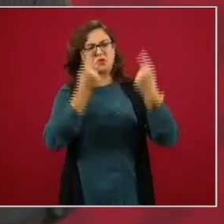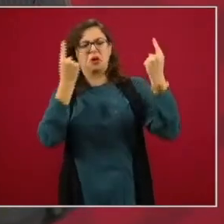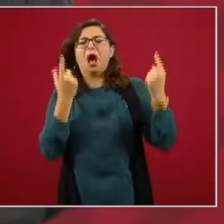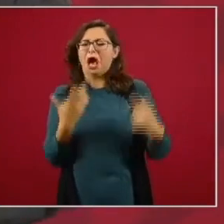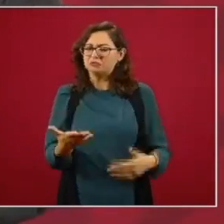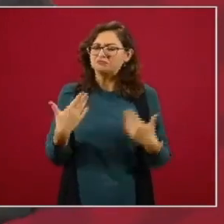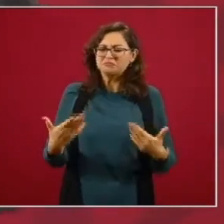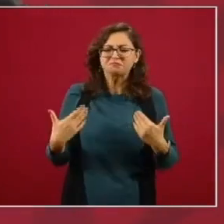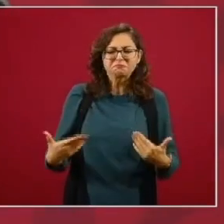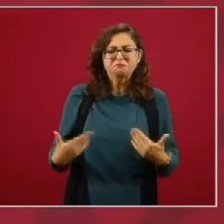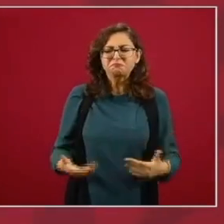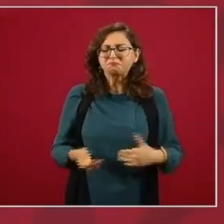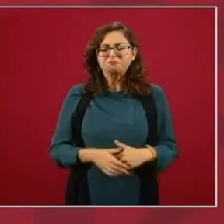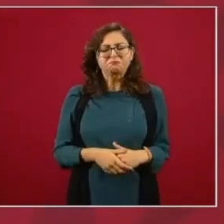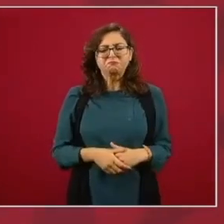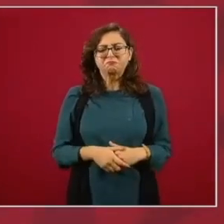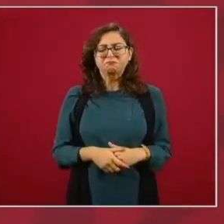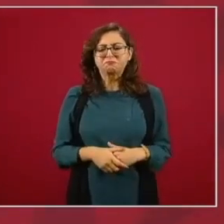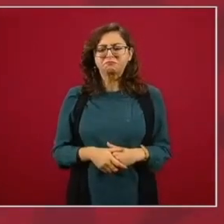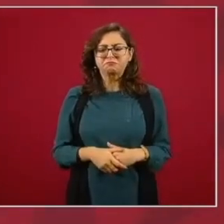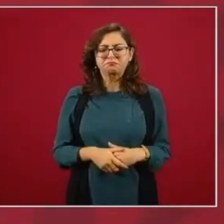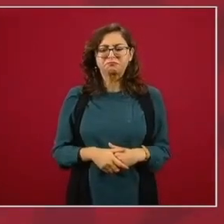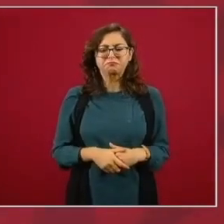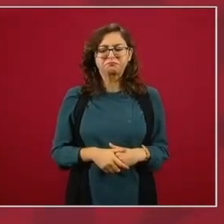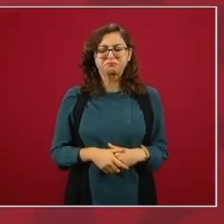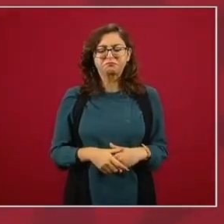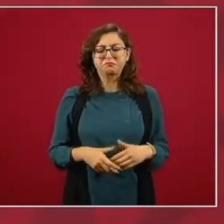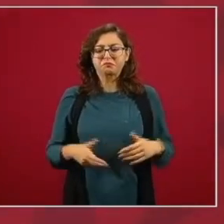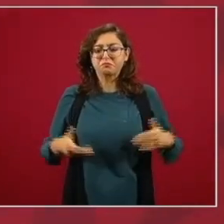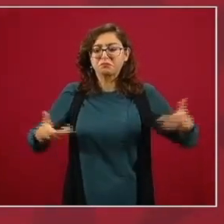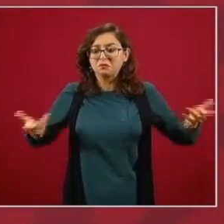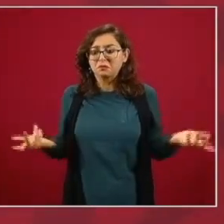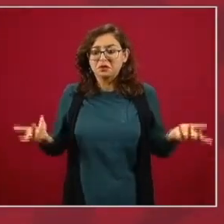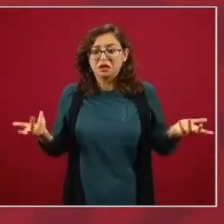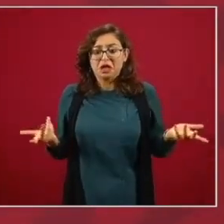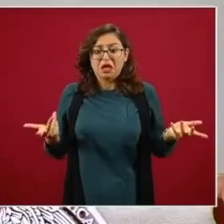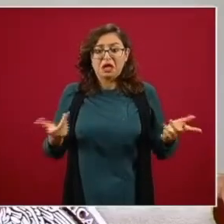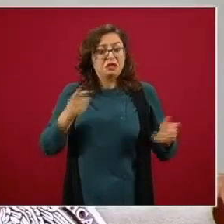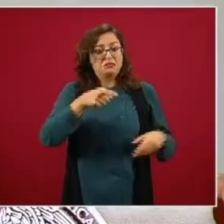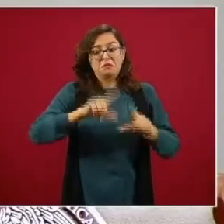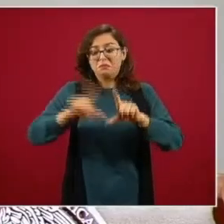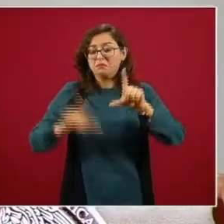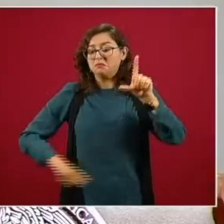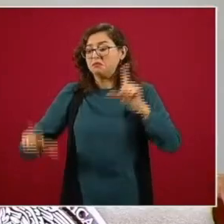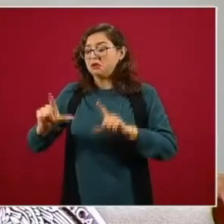no nos están hablando pues de que estamos llevando a México al comunismo